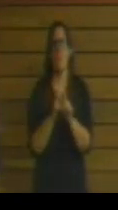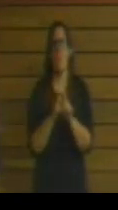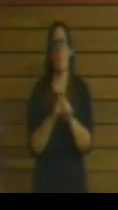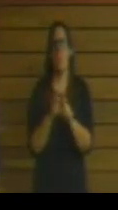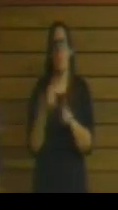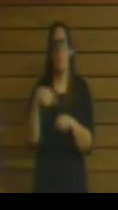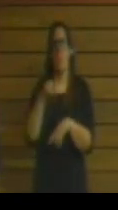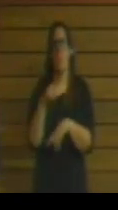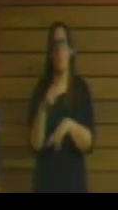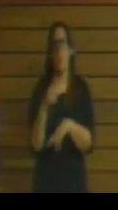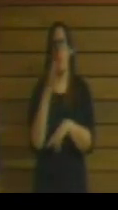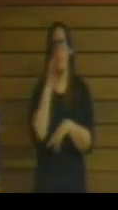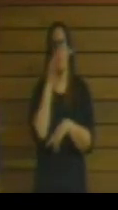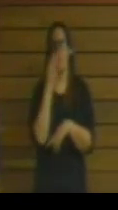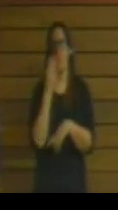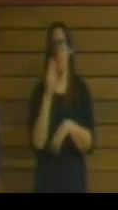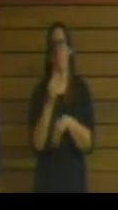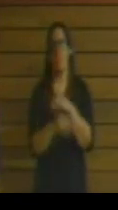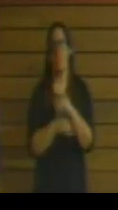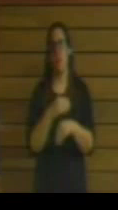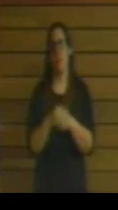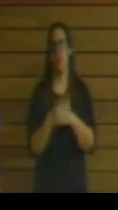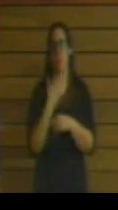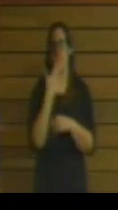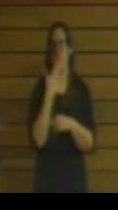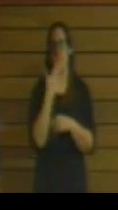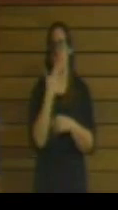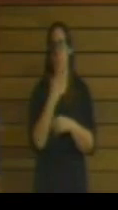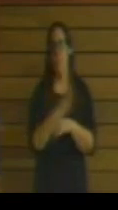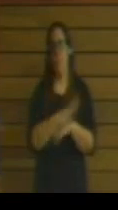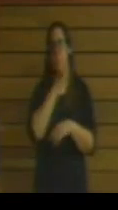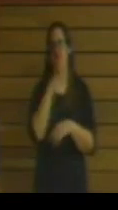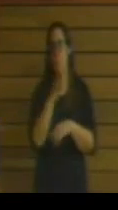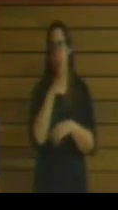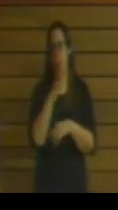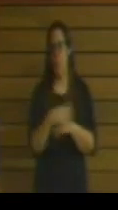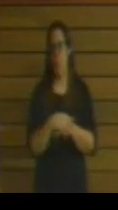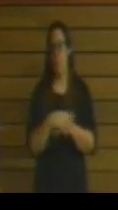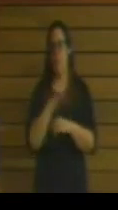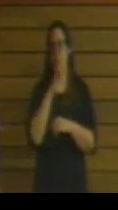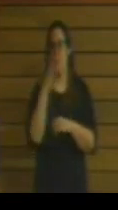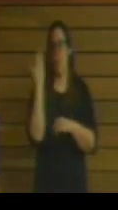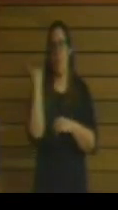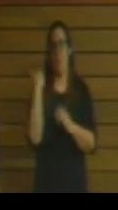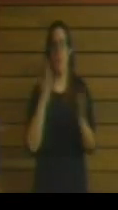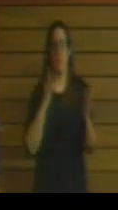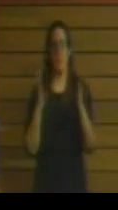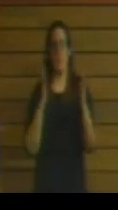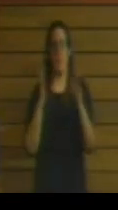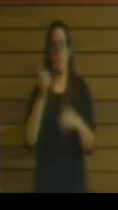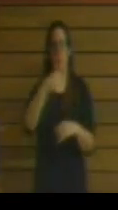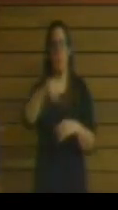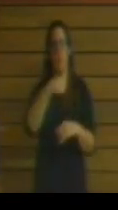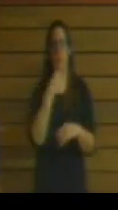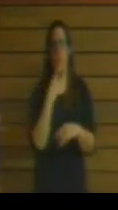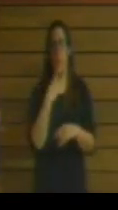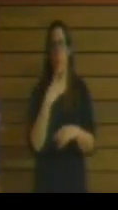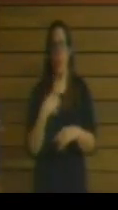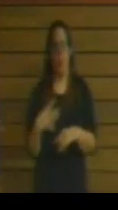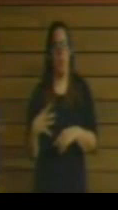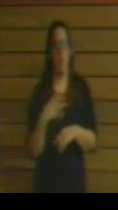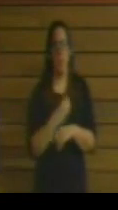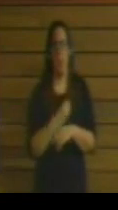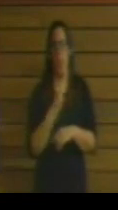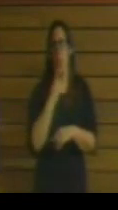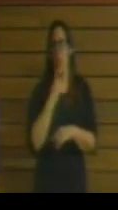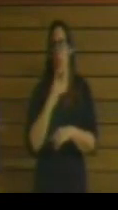hicieron fue un sainete. ¿Y por qué digo esto? Porque en aquel momento ustedes dijeron de todo. Responsabilizaron al gobierno de los